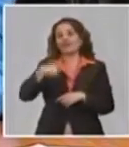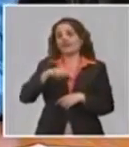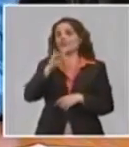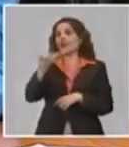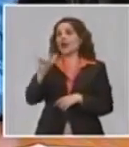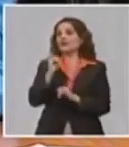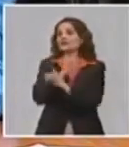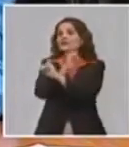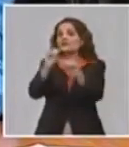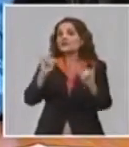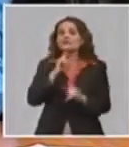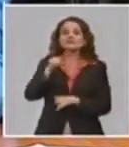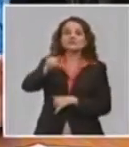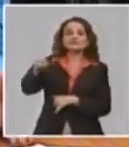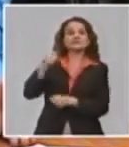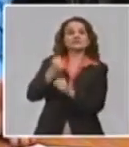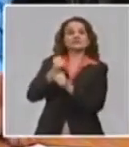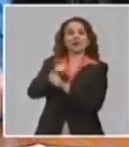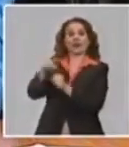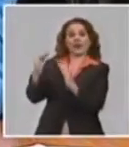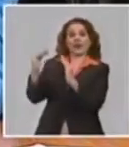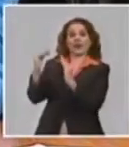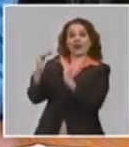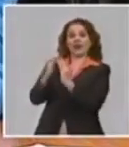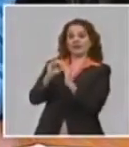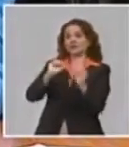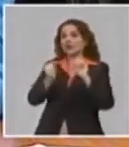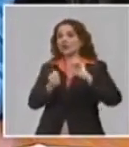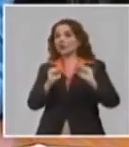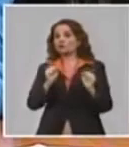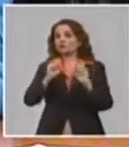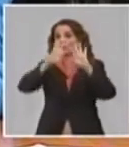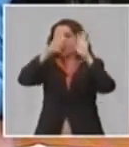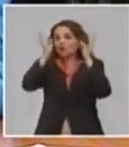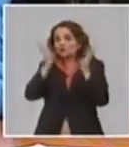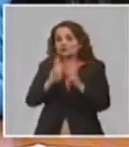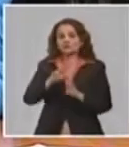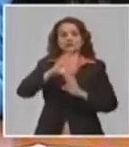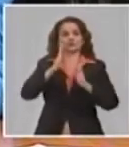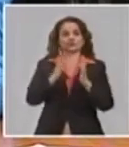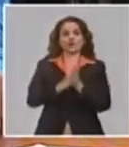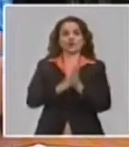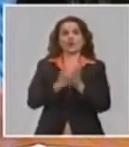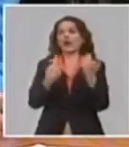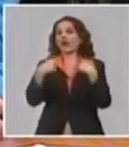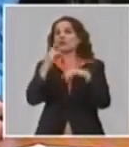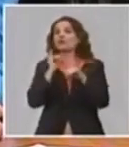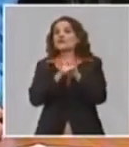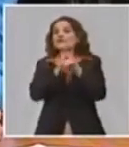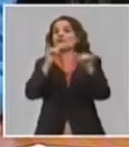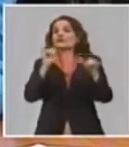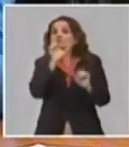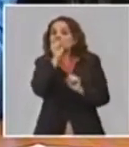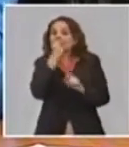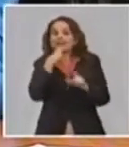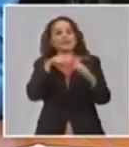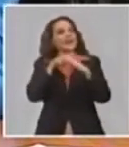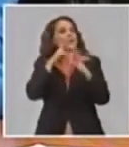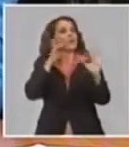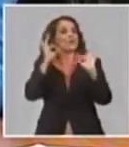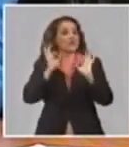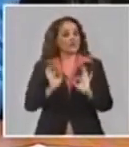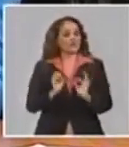teletrabajo también es importante, el tratamiento a la información clasificada, que es importante, pero bajo estos principios es